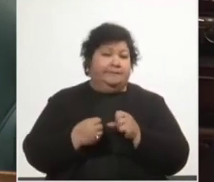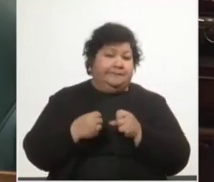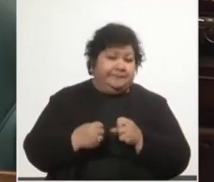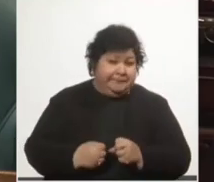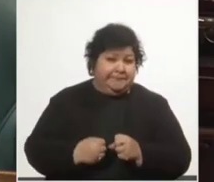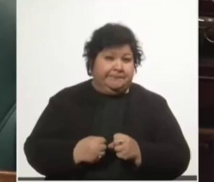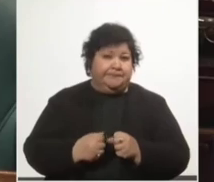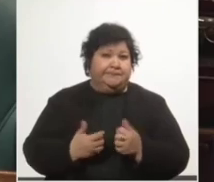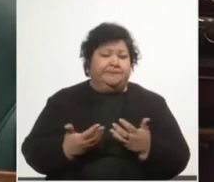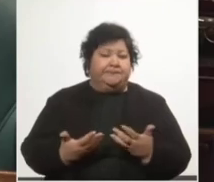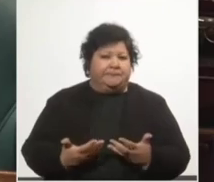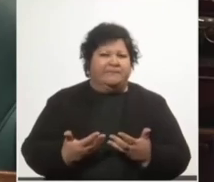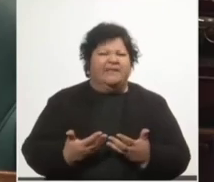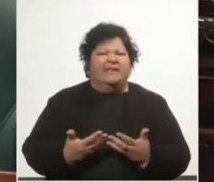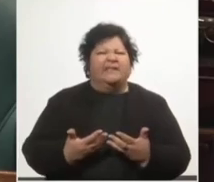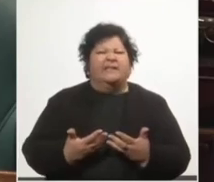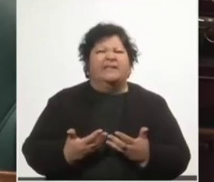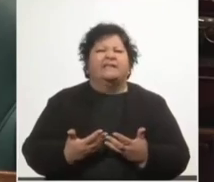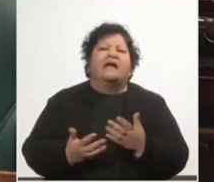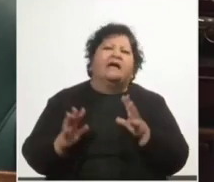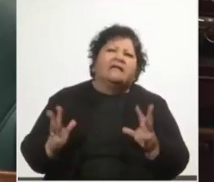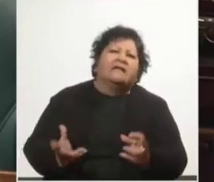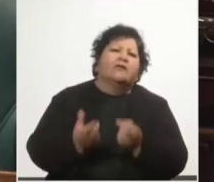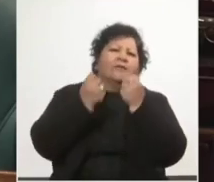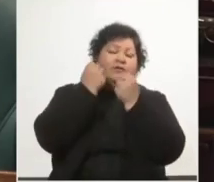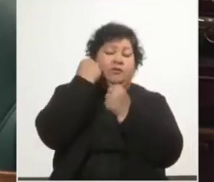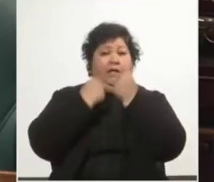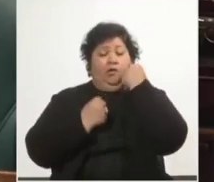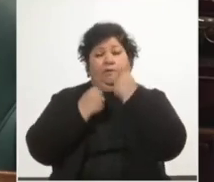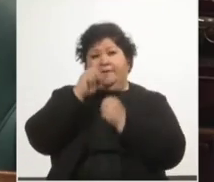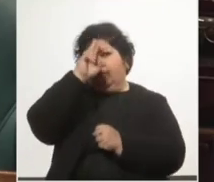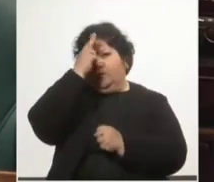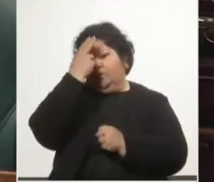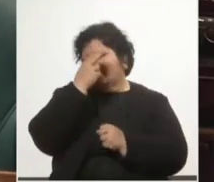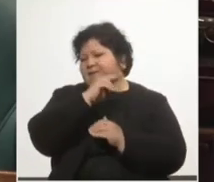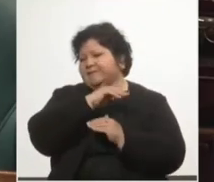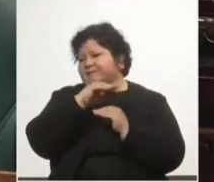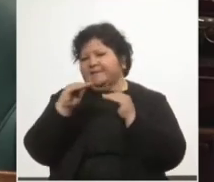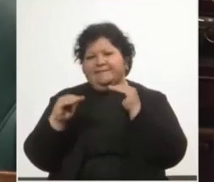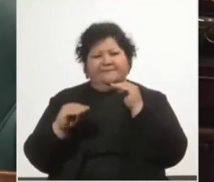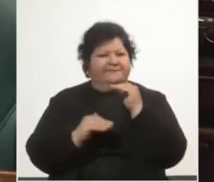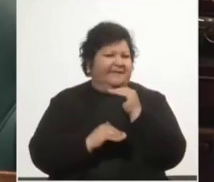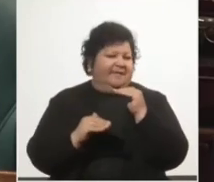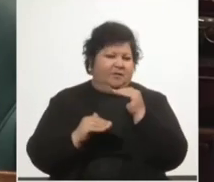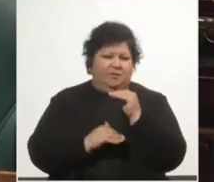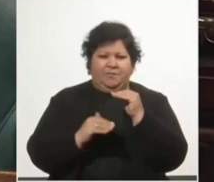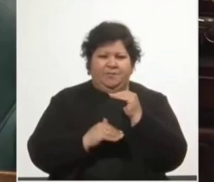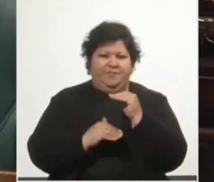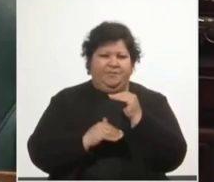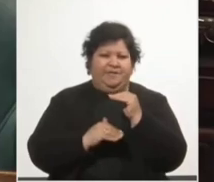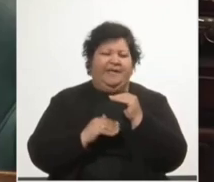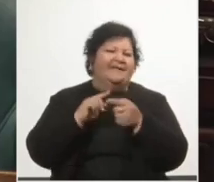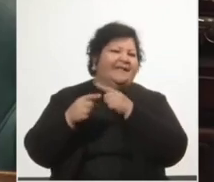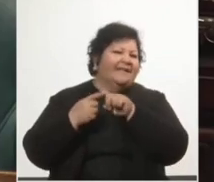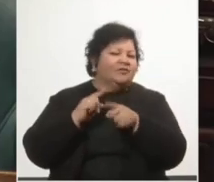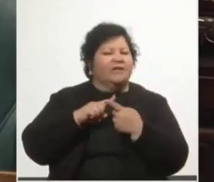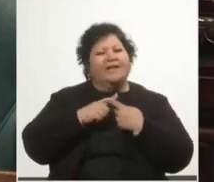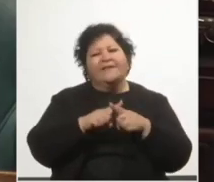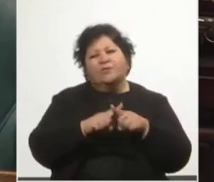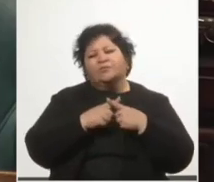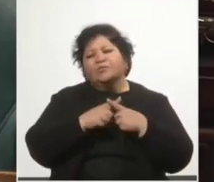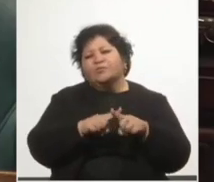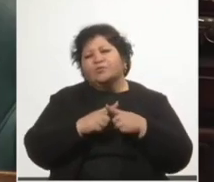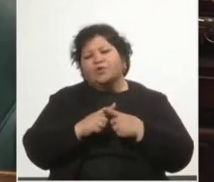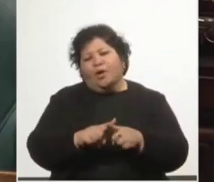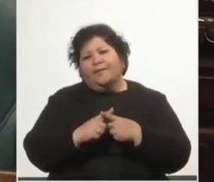Esta pobre recuperación de la economía uruguaya ha estado muy por debajo de lo previsto por el gobierno en ocasión de la discusión presupuestal, cuando el equipo económico